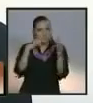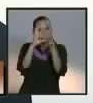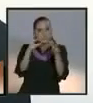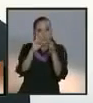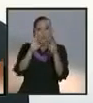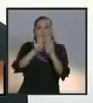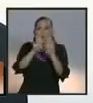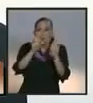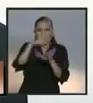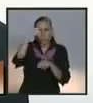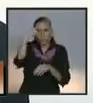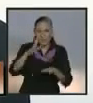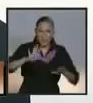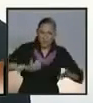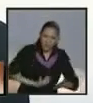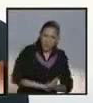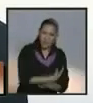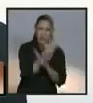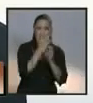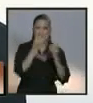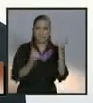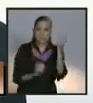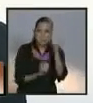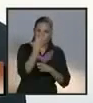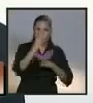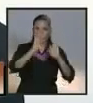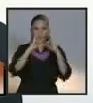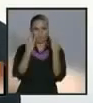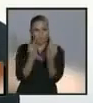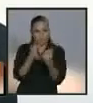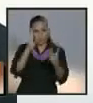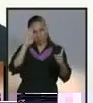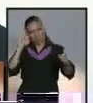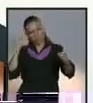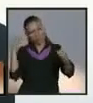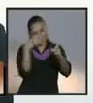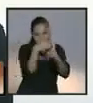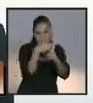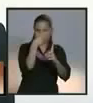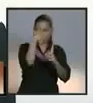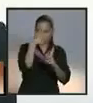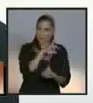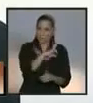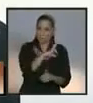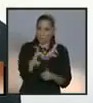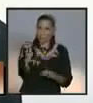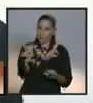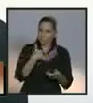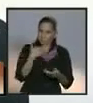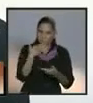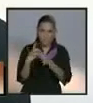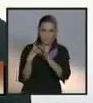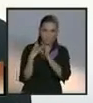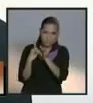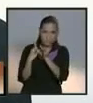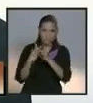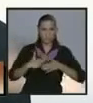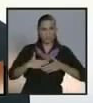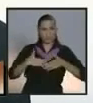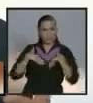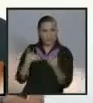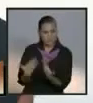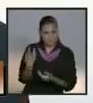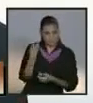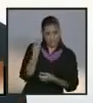objetivos claros. Y que esto se dé en un ambiente de estabilidad y de confianza. Porque será lo único que permita que vengan